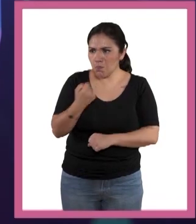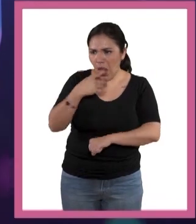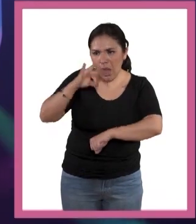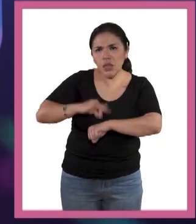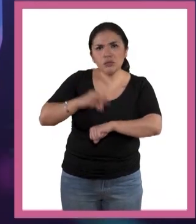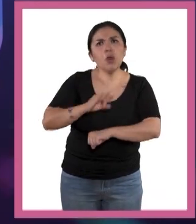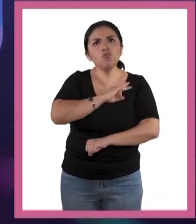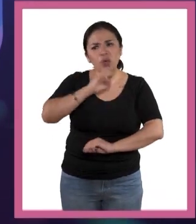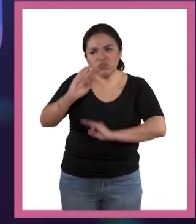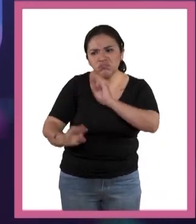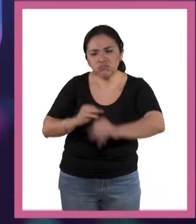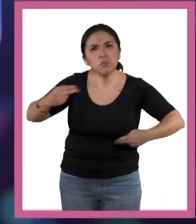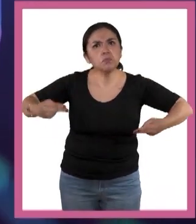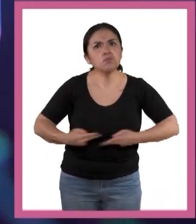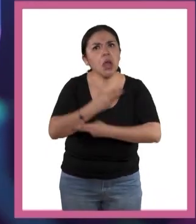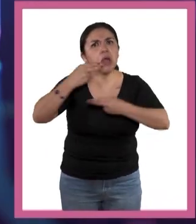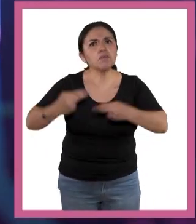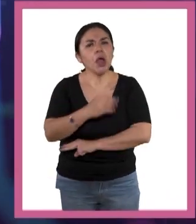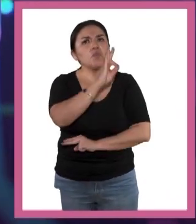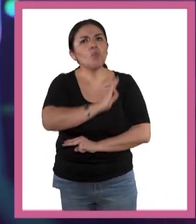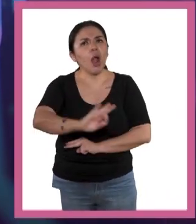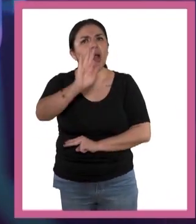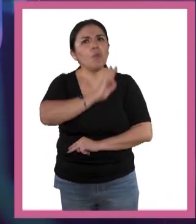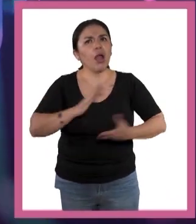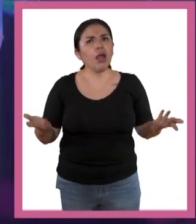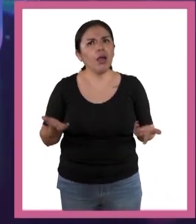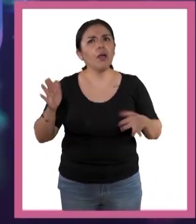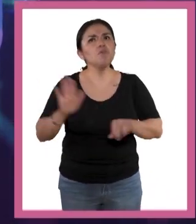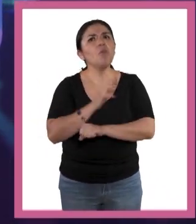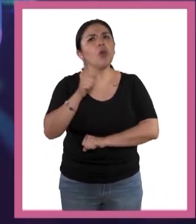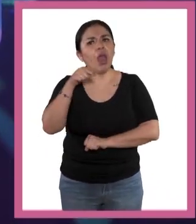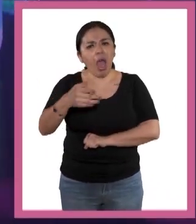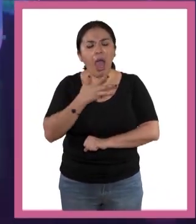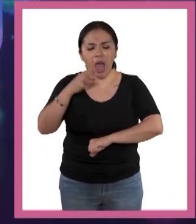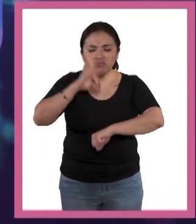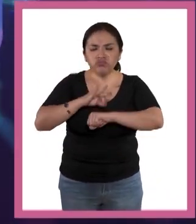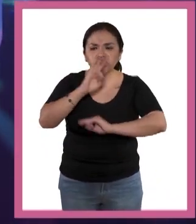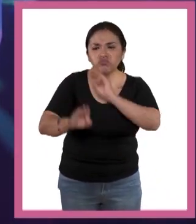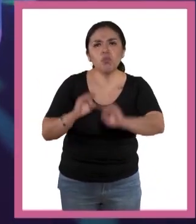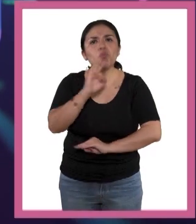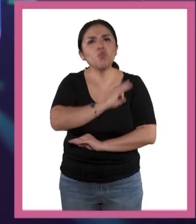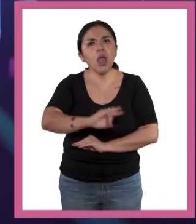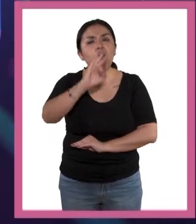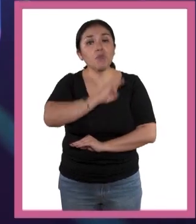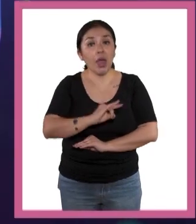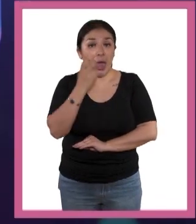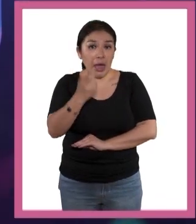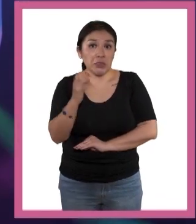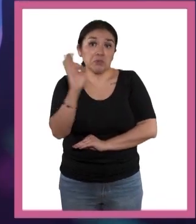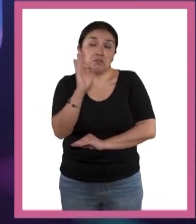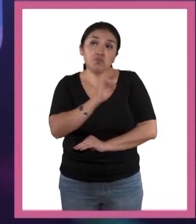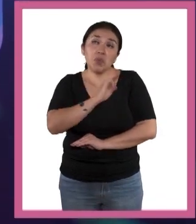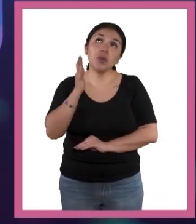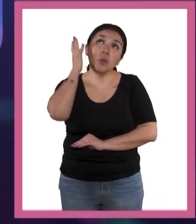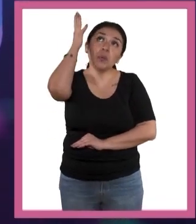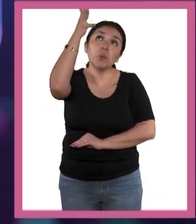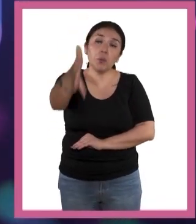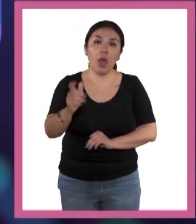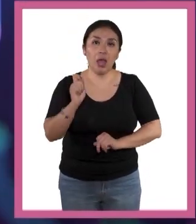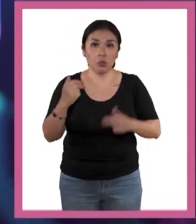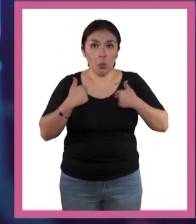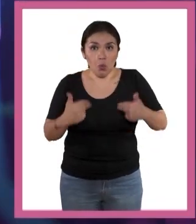que cualquier mujer, tenga caderas delgadas, pueda tener hijos porque tenemos la medicina para eso. Y podría llegar el momento en que la humanidad